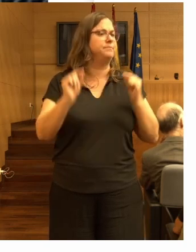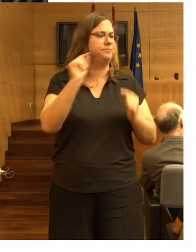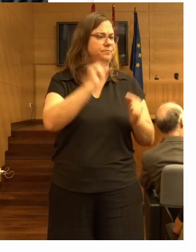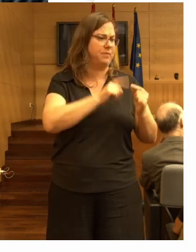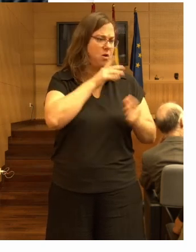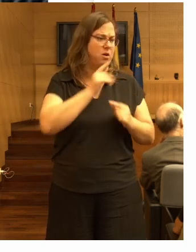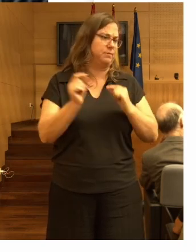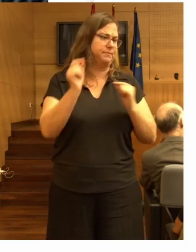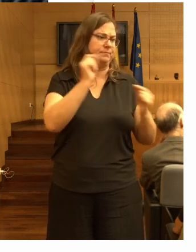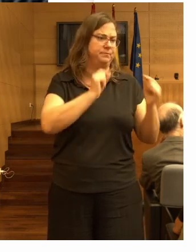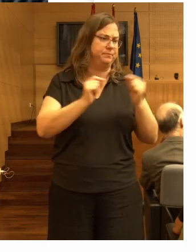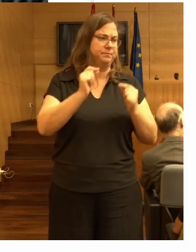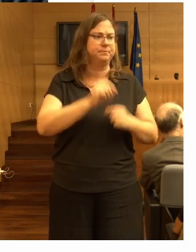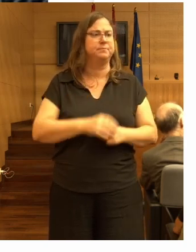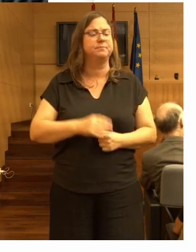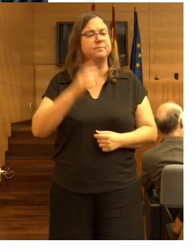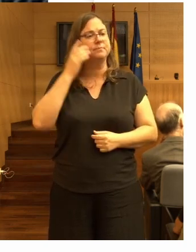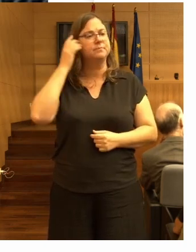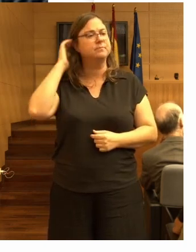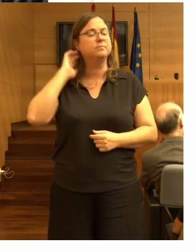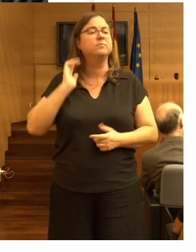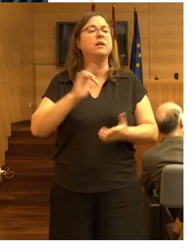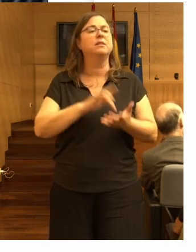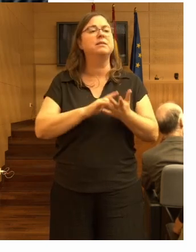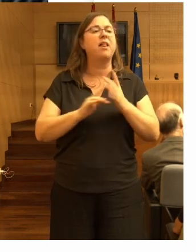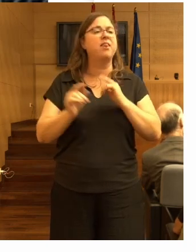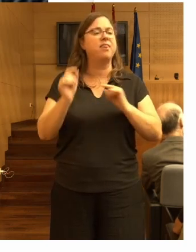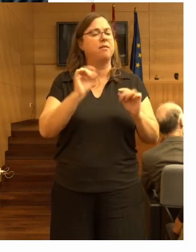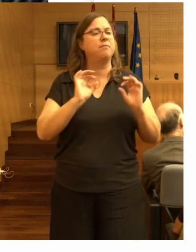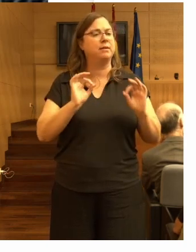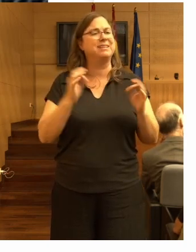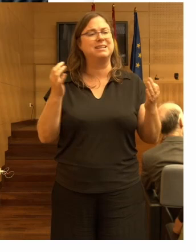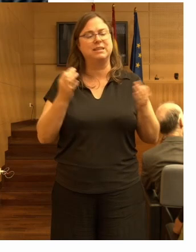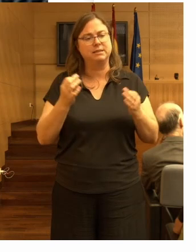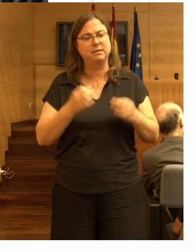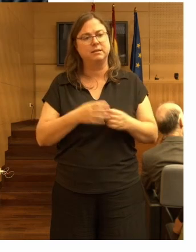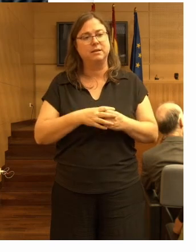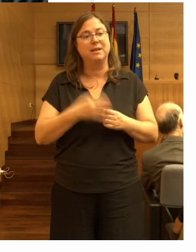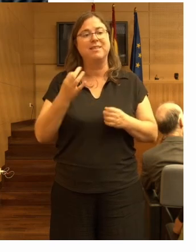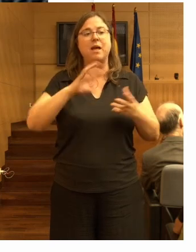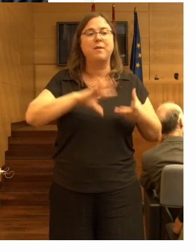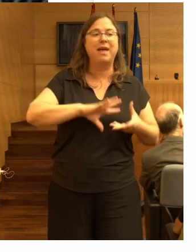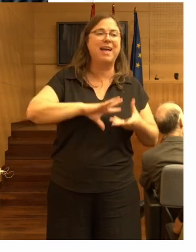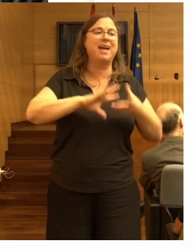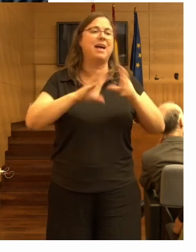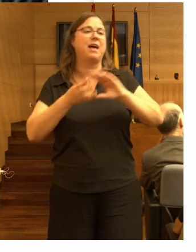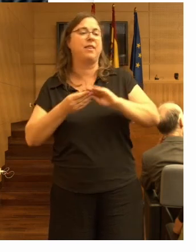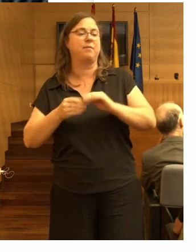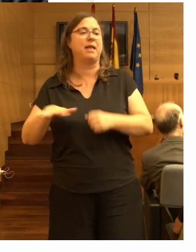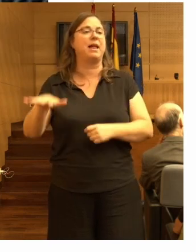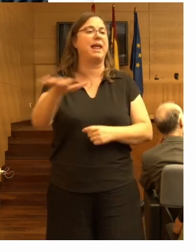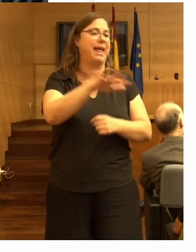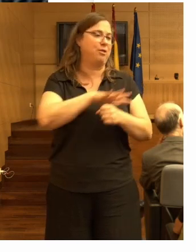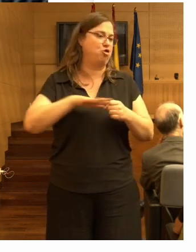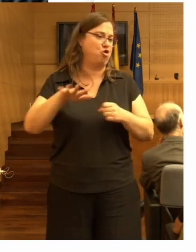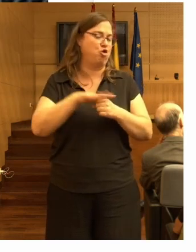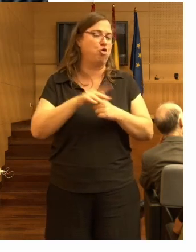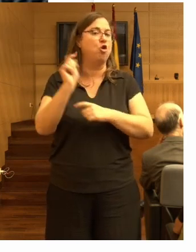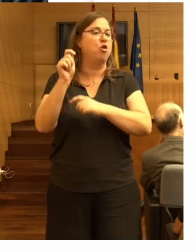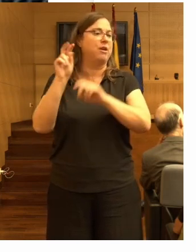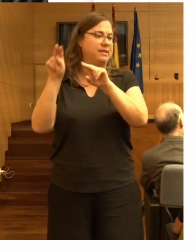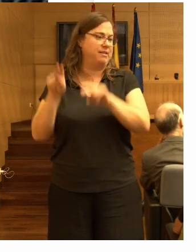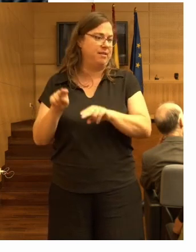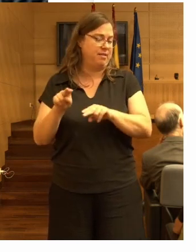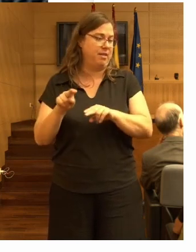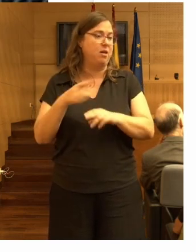mismo y que seguramente sus sistemas debates es adaptar como digo el entorno de las residencias porque puede